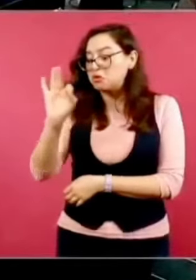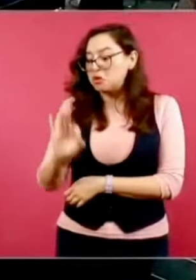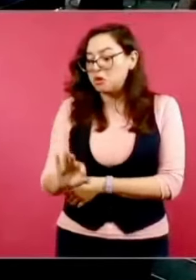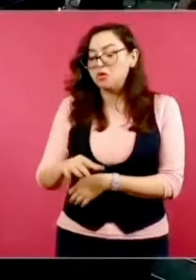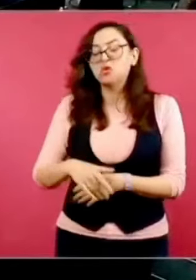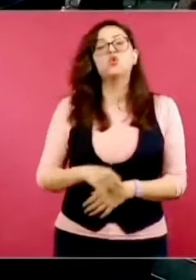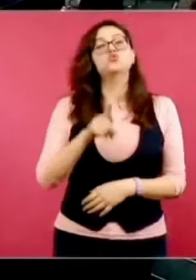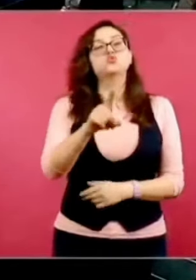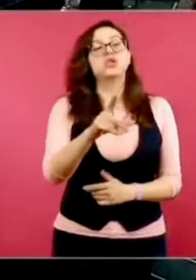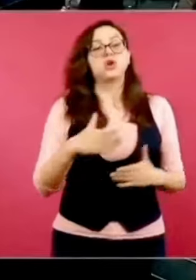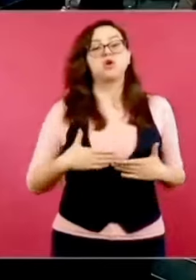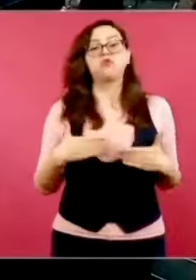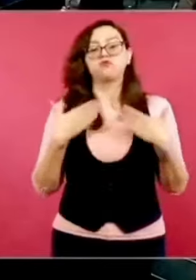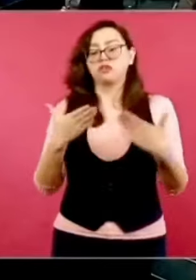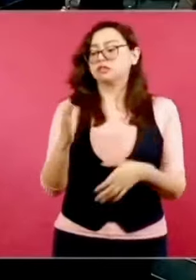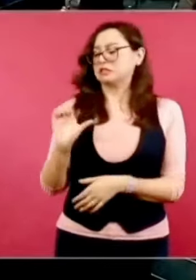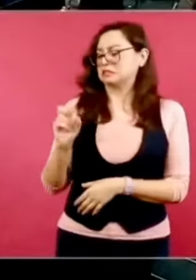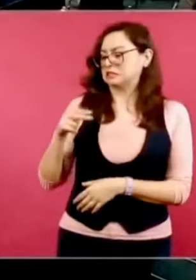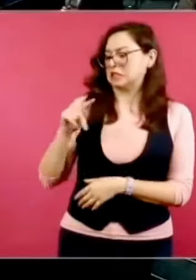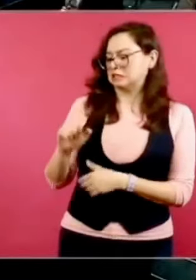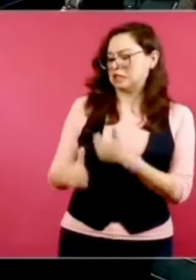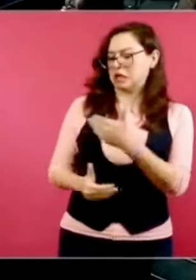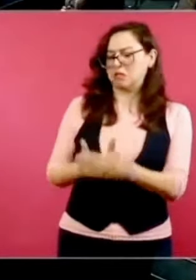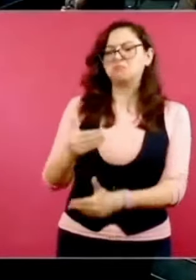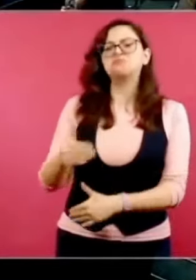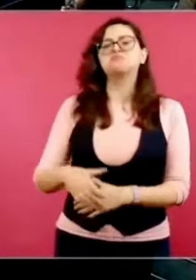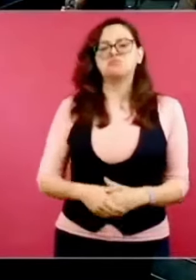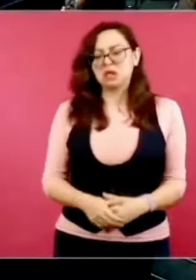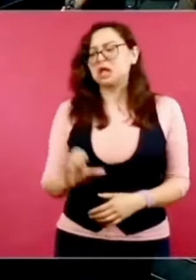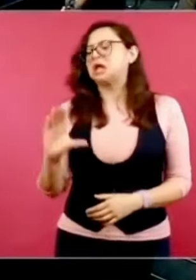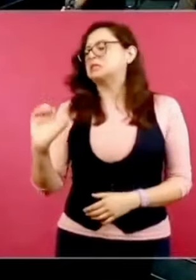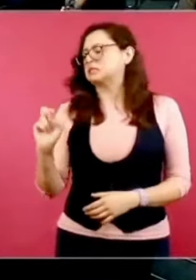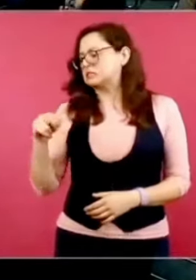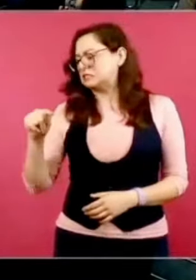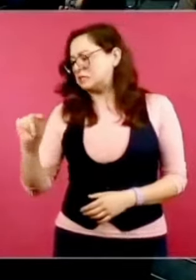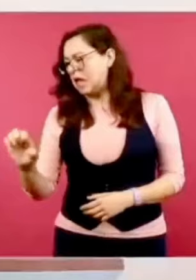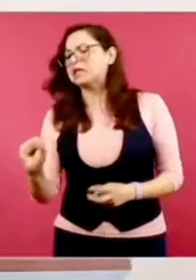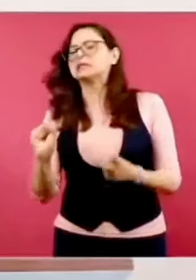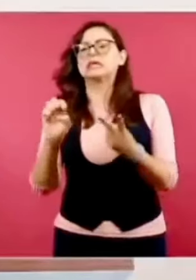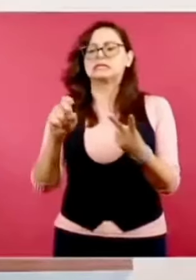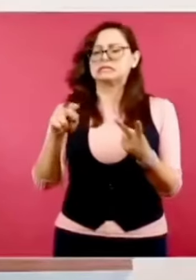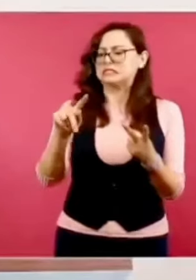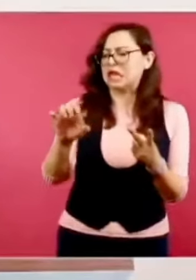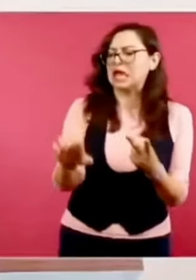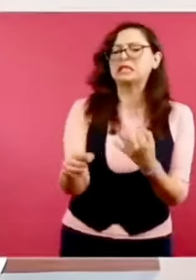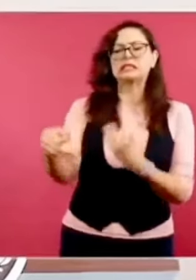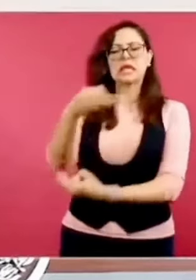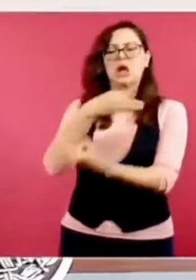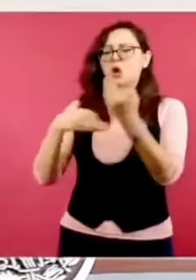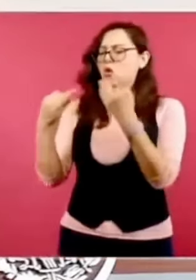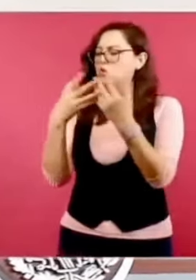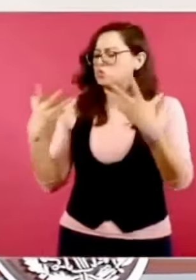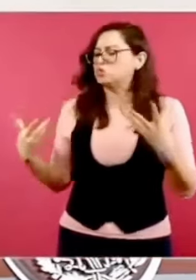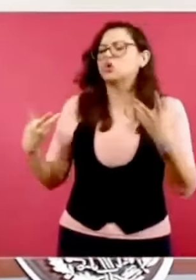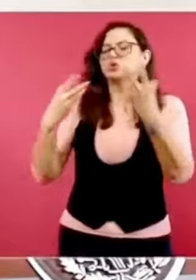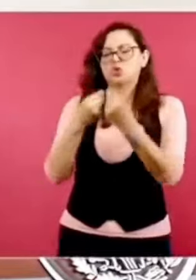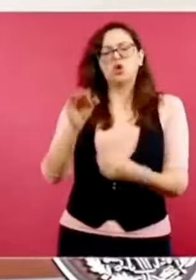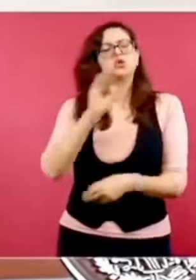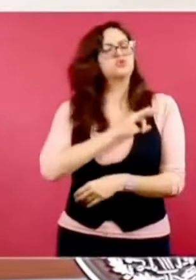Confía en que puede haber avances con la CENTE todavía. Sí, con la CENTE y con el CENTE y con todos. Y vamos muy bien.